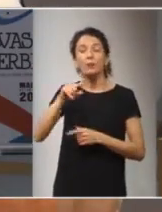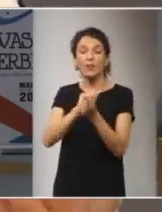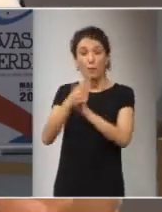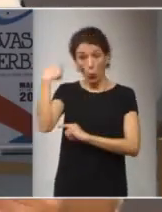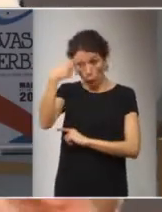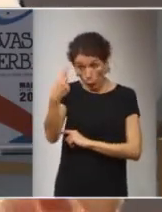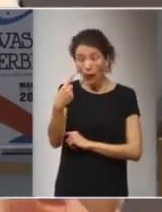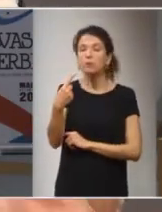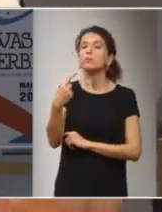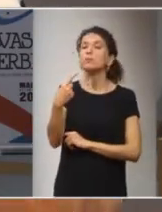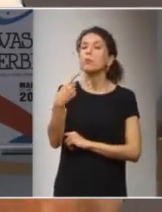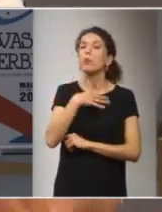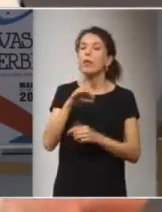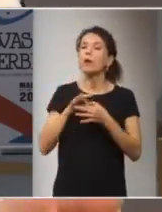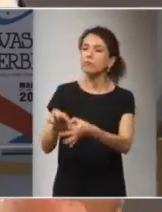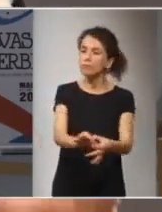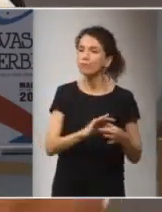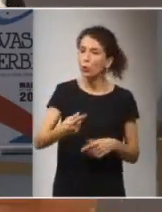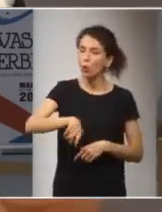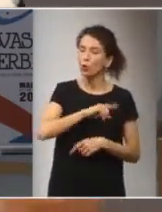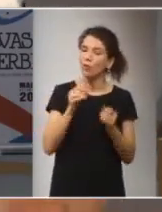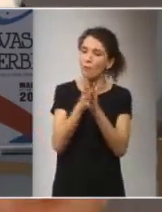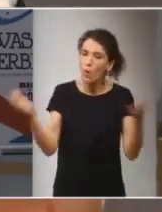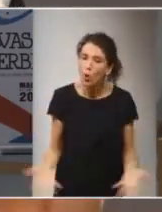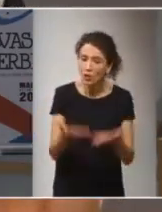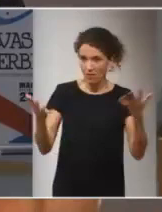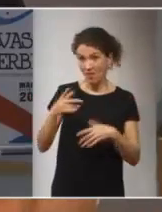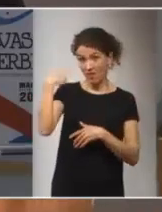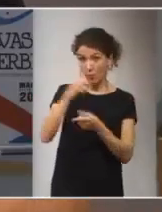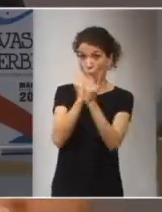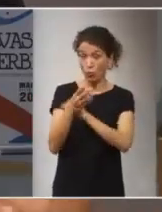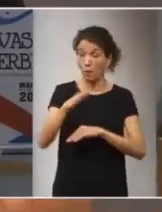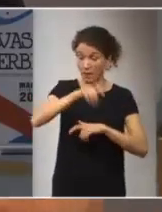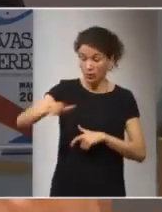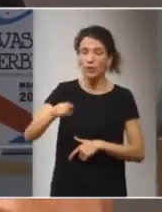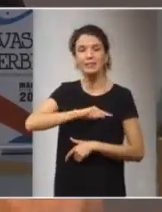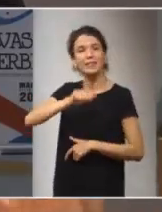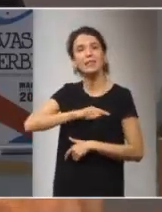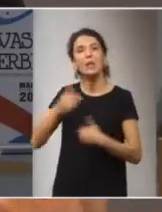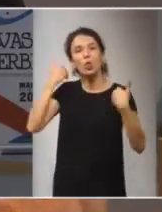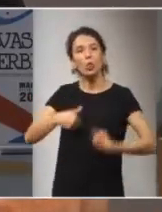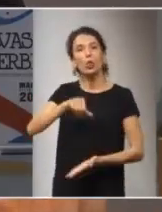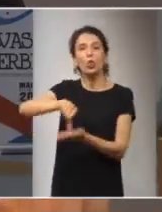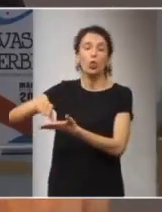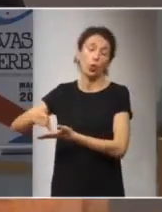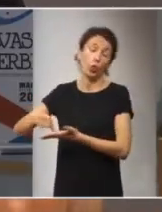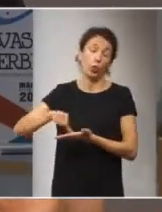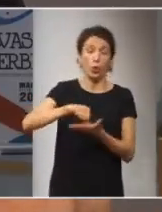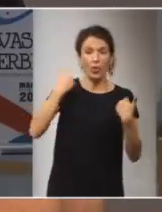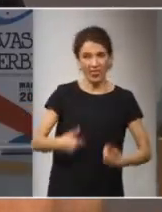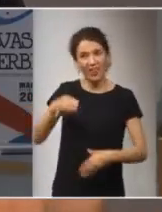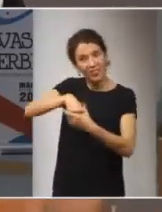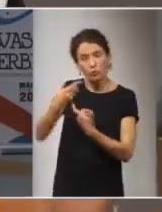y que podamos ser nosotros motivadores de ese cambio cultural para que la gente se sienta ciudadano de esa nación humana universal